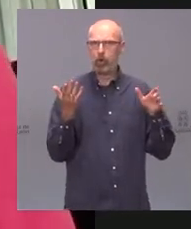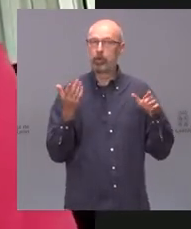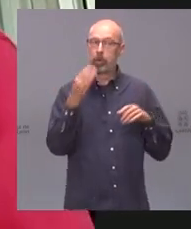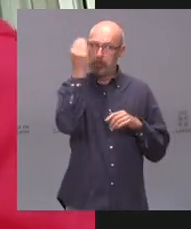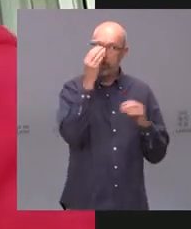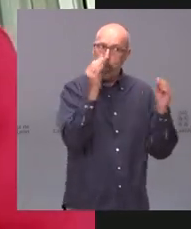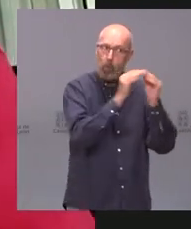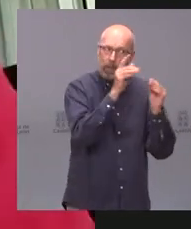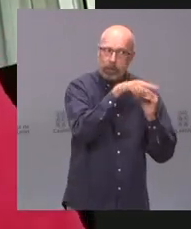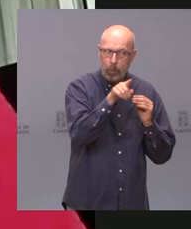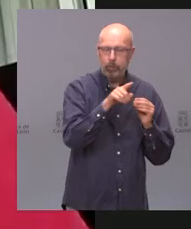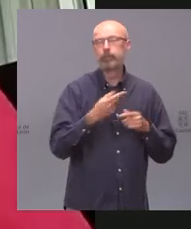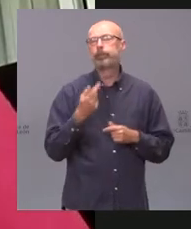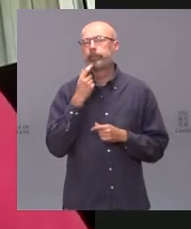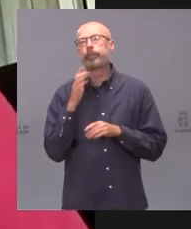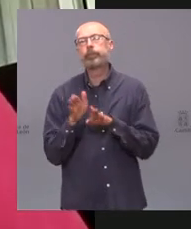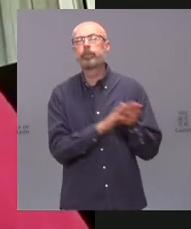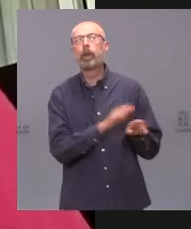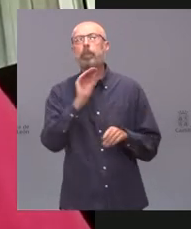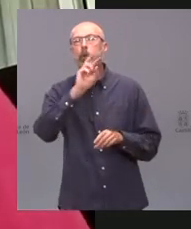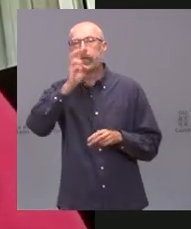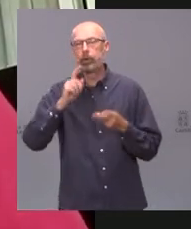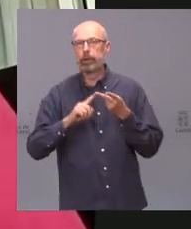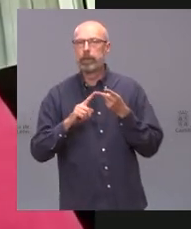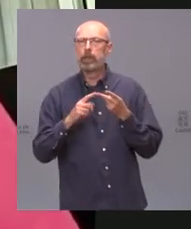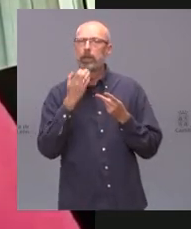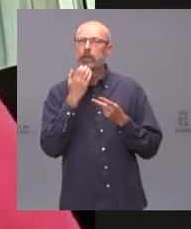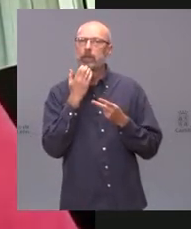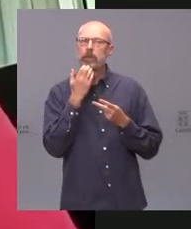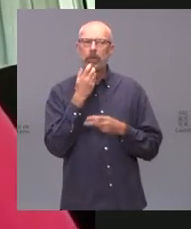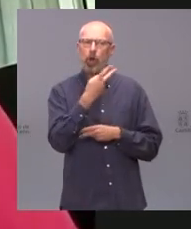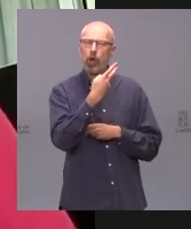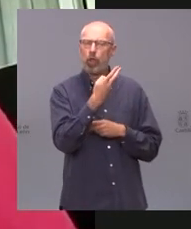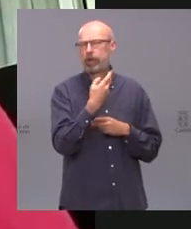y por otro lado no sé si han llegado a algún acuerdo incluso si lo han plasmado por escrito